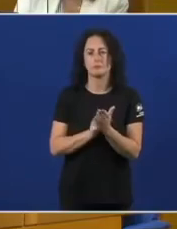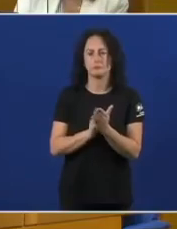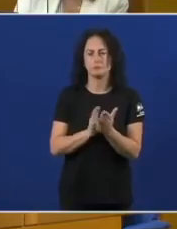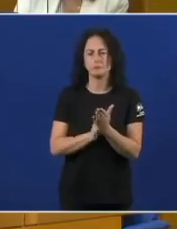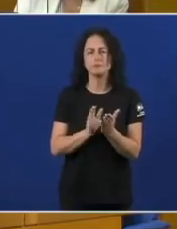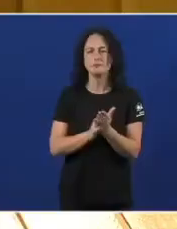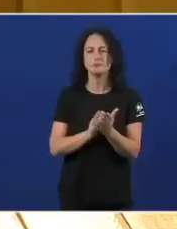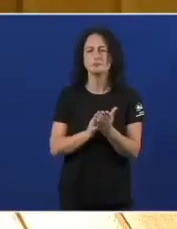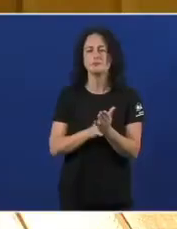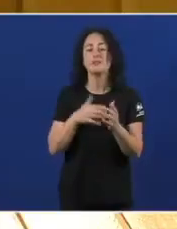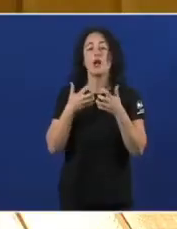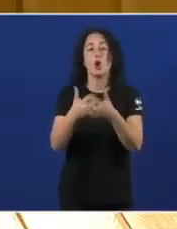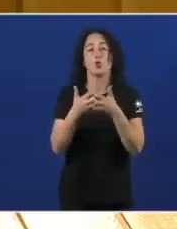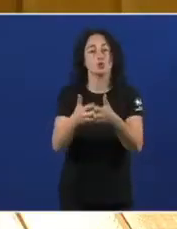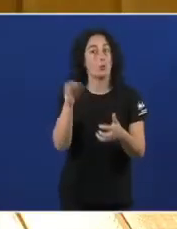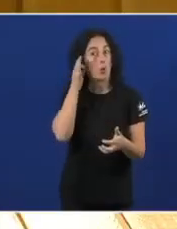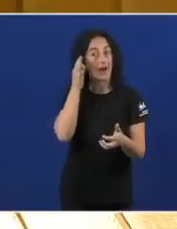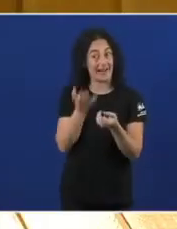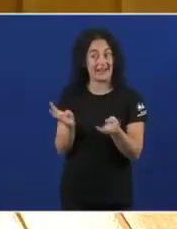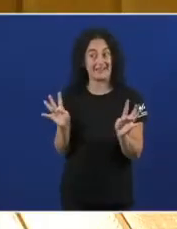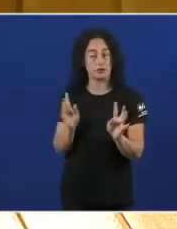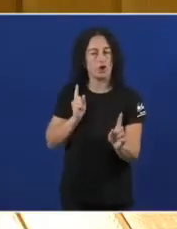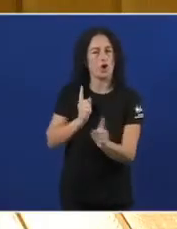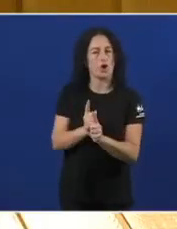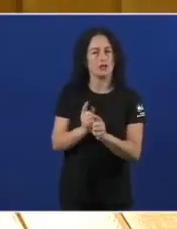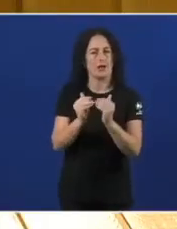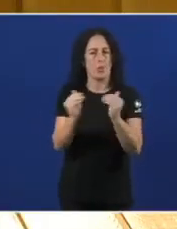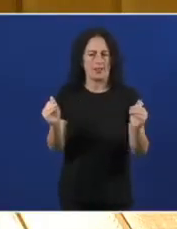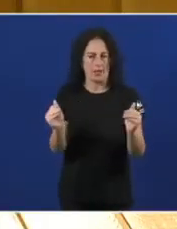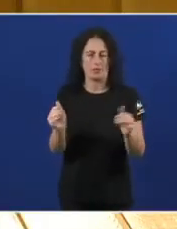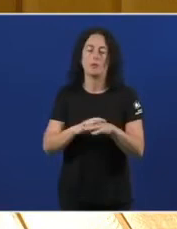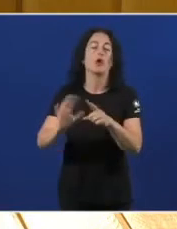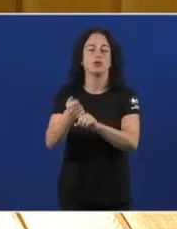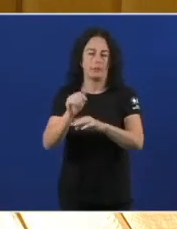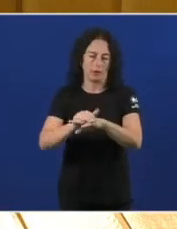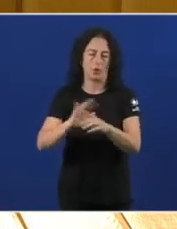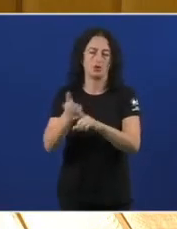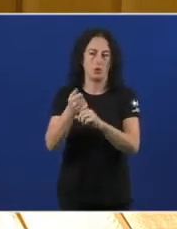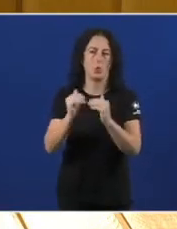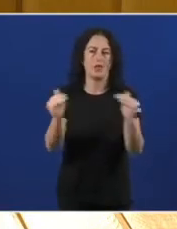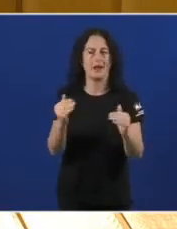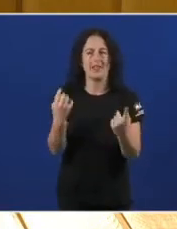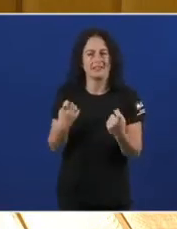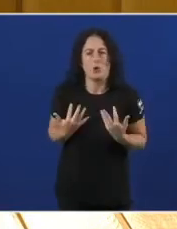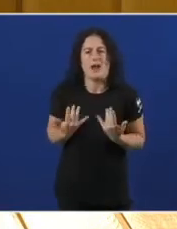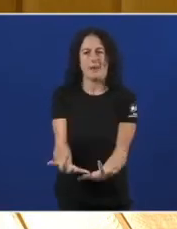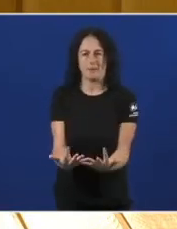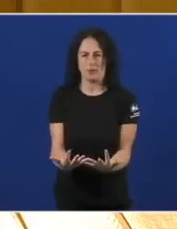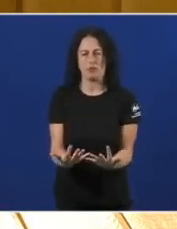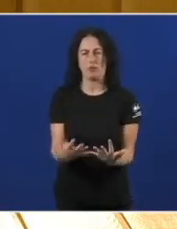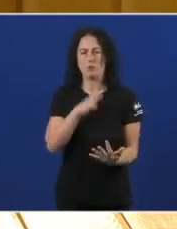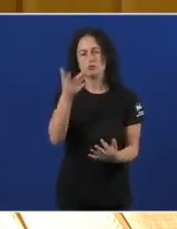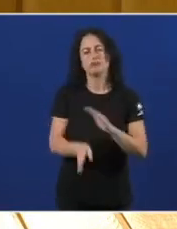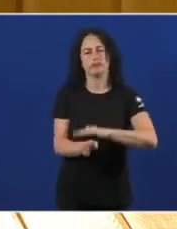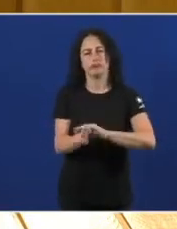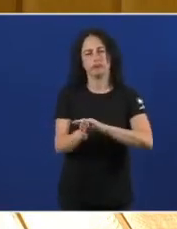En a loita Das mulleres Pola igualdade Queda moito Por facer E necesitamos Ir máis rápido Por iso Seguimos defendendo